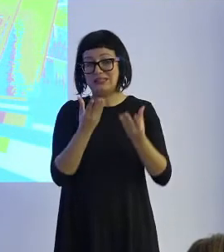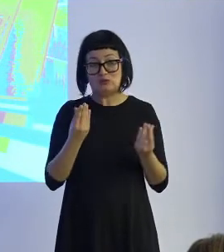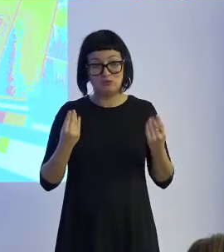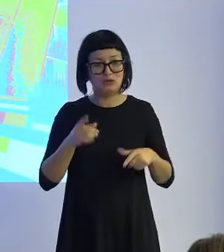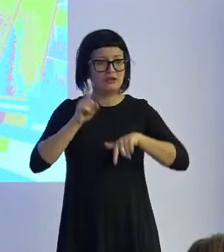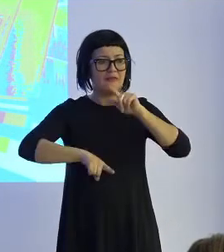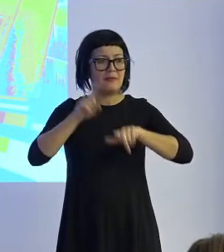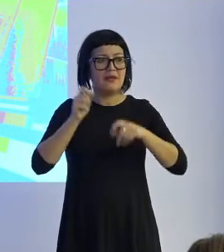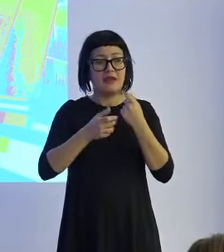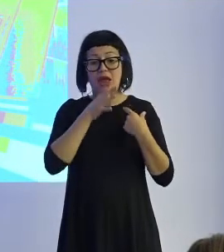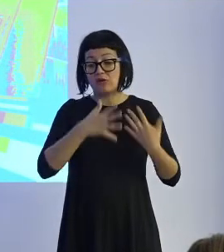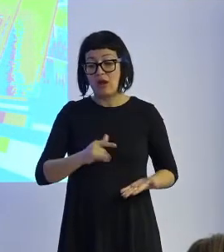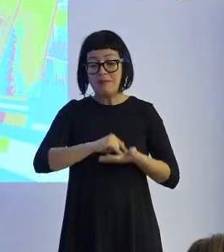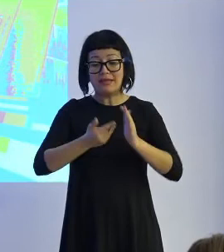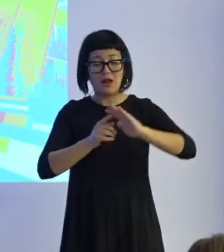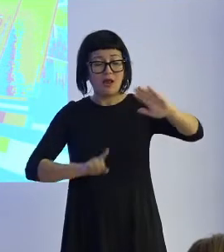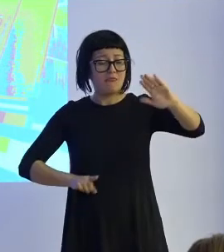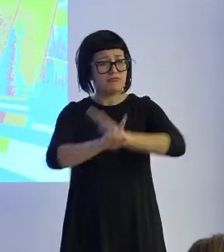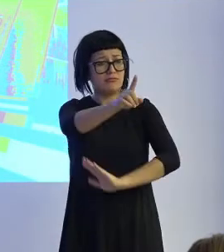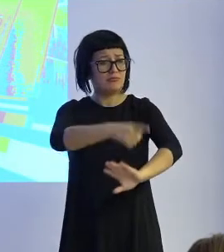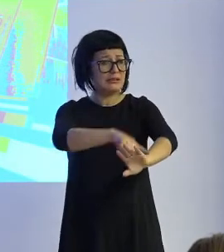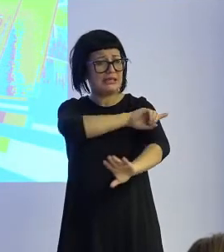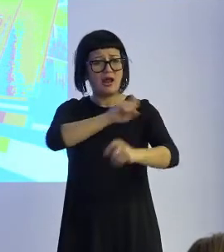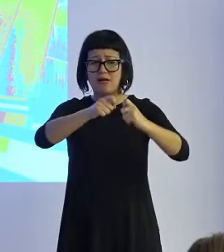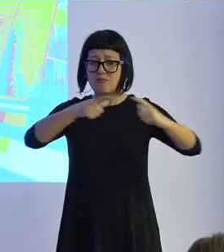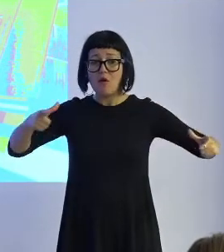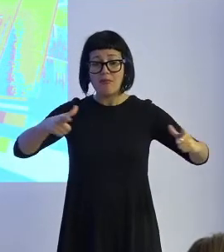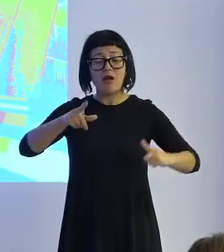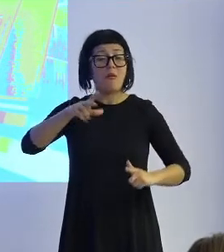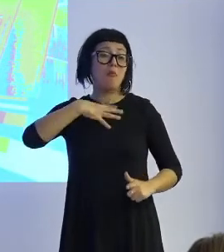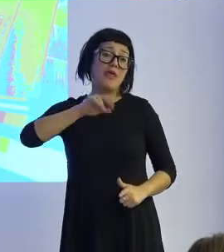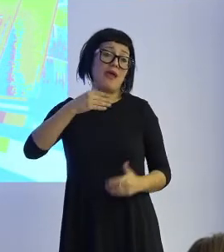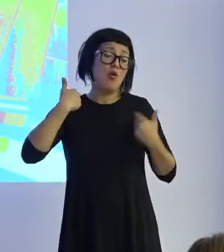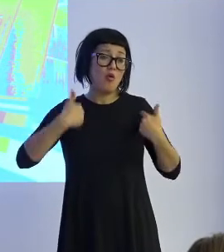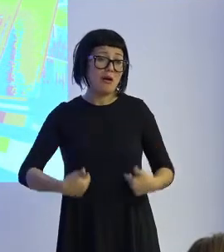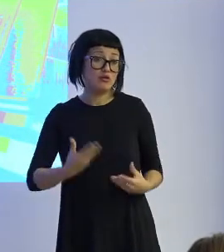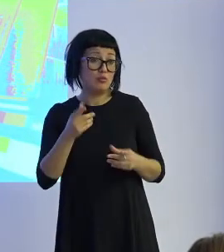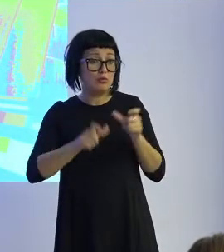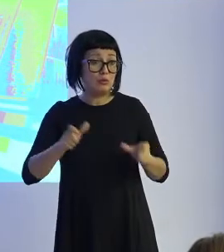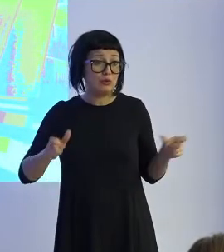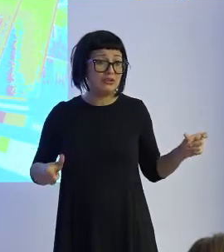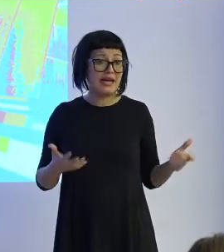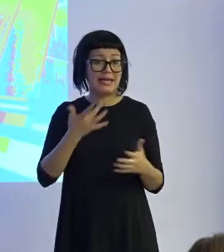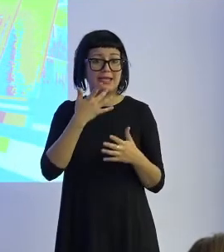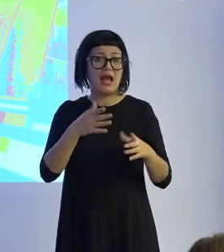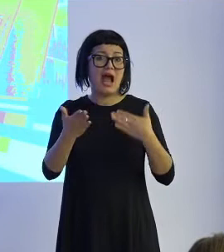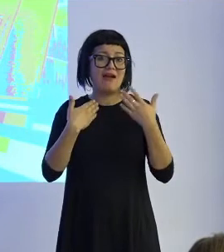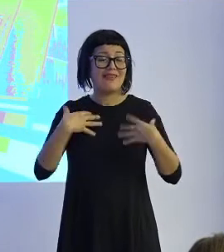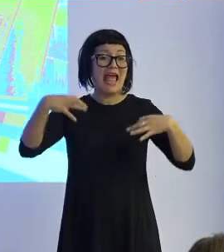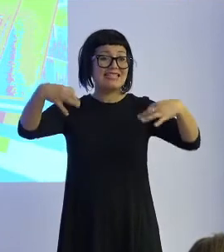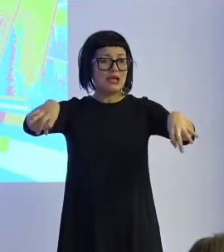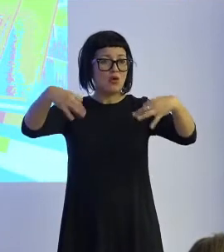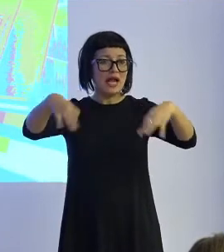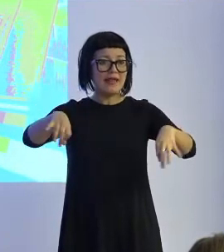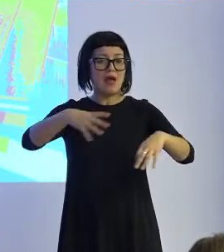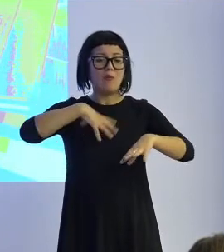exponencial que tiene la tecnología el ser humano hay mucha gente por ejemplo en movimiento de la singularidad llegará un momento